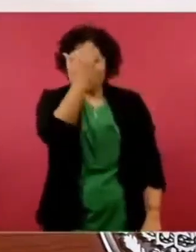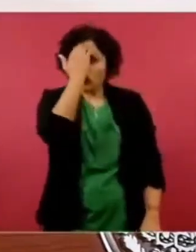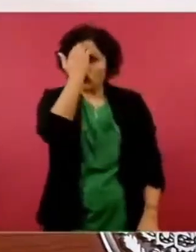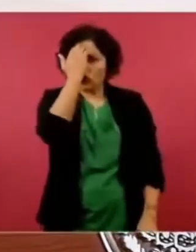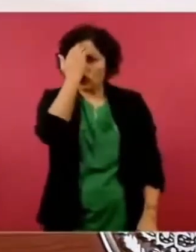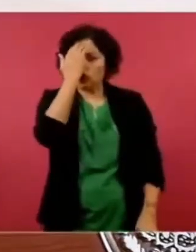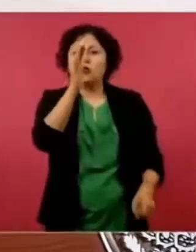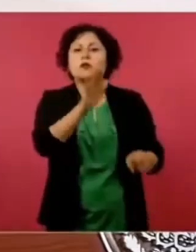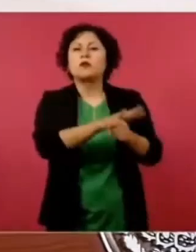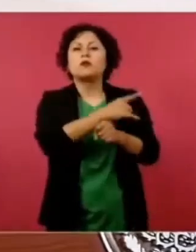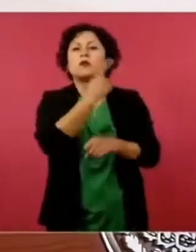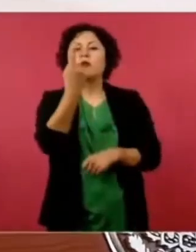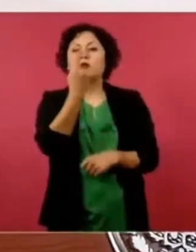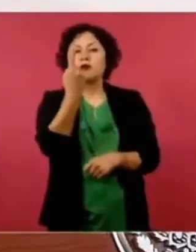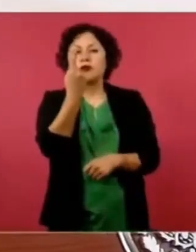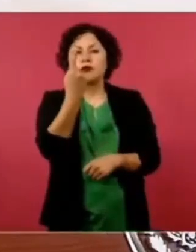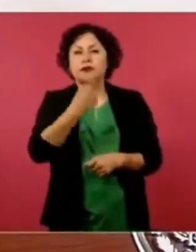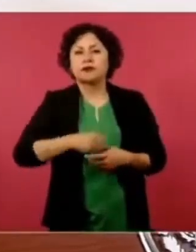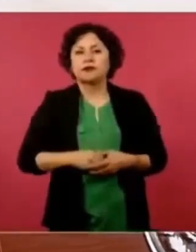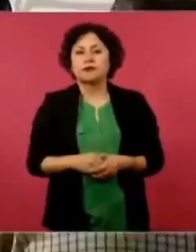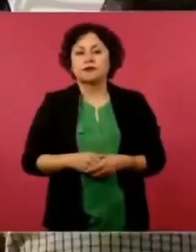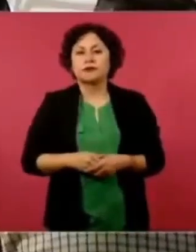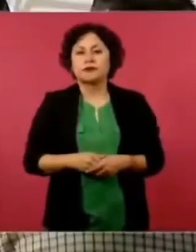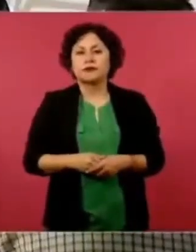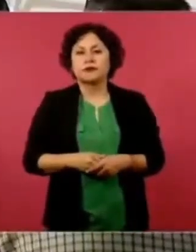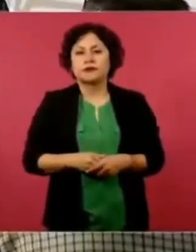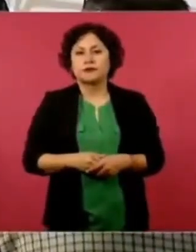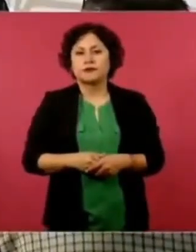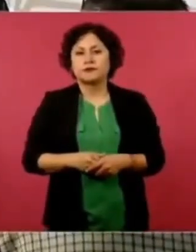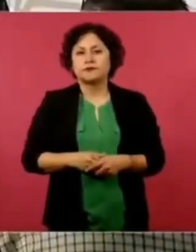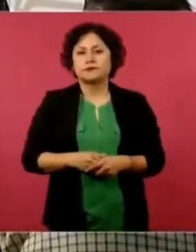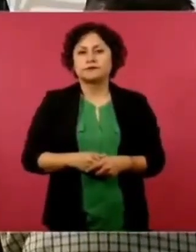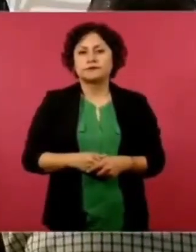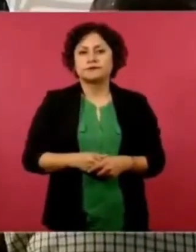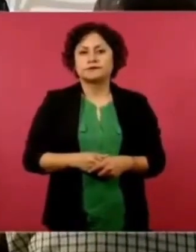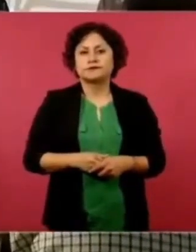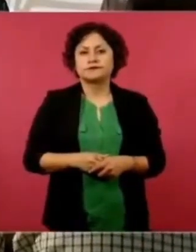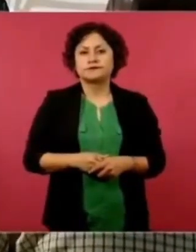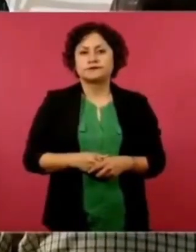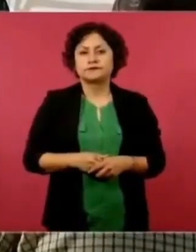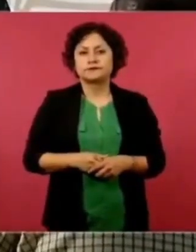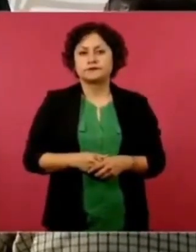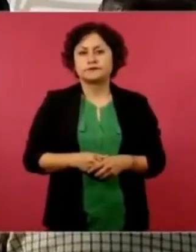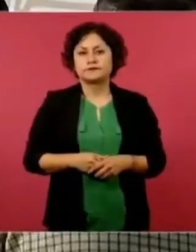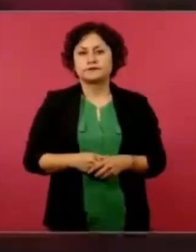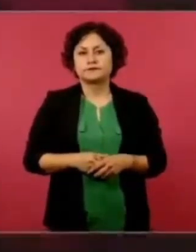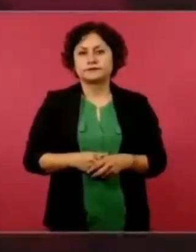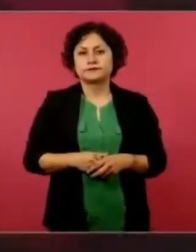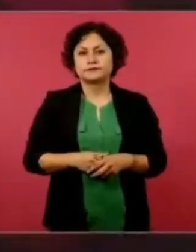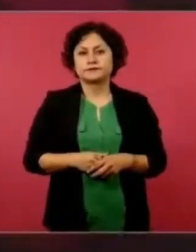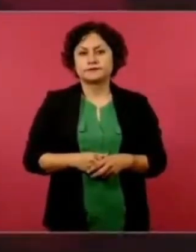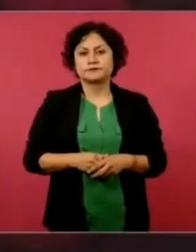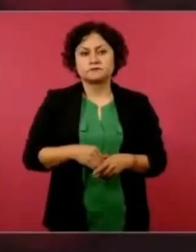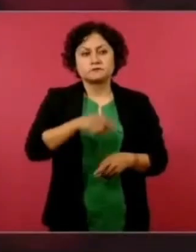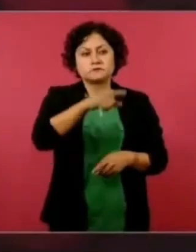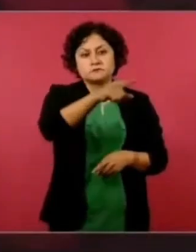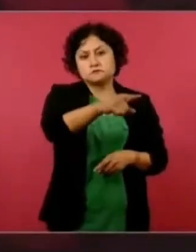vivía con toda tranquilidad